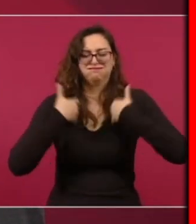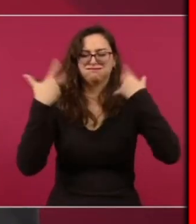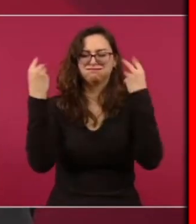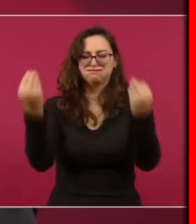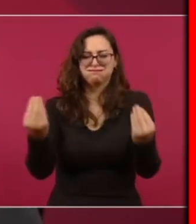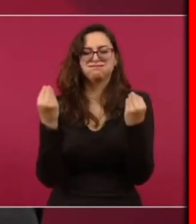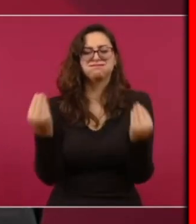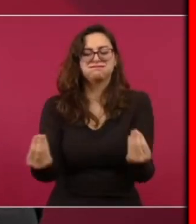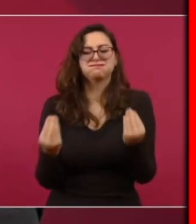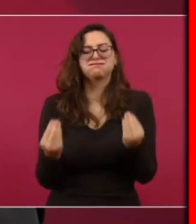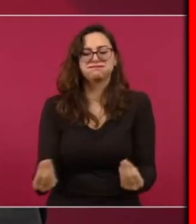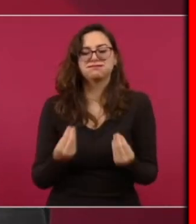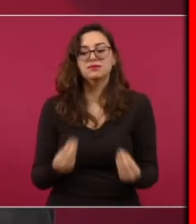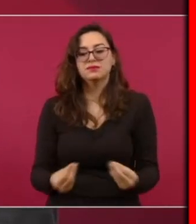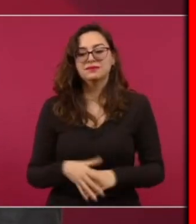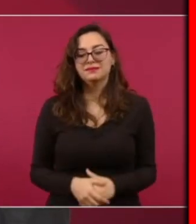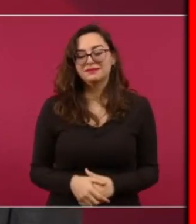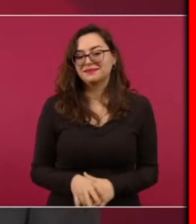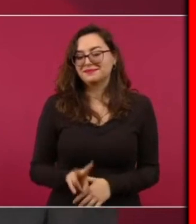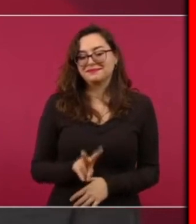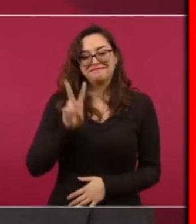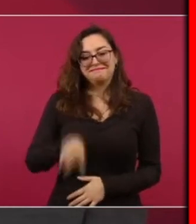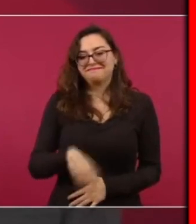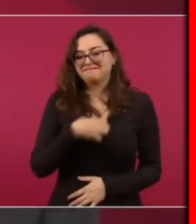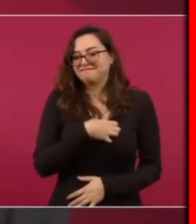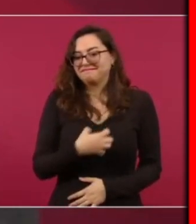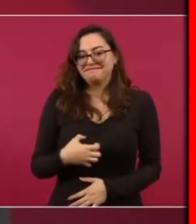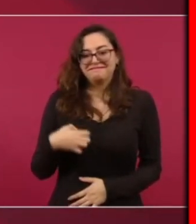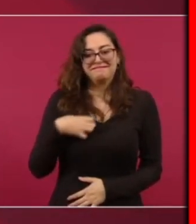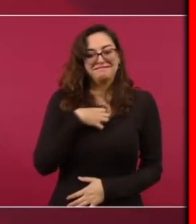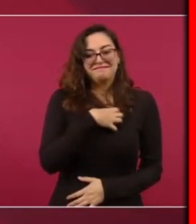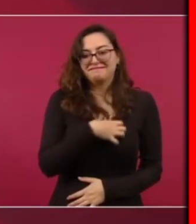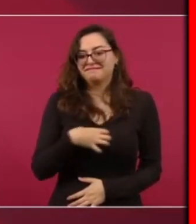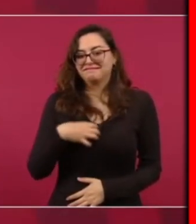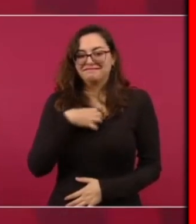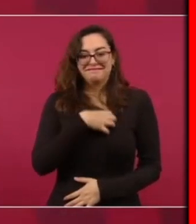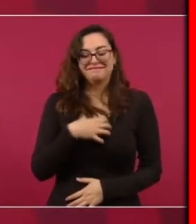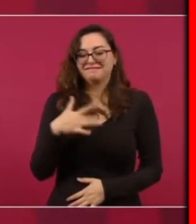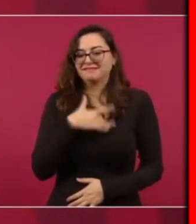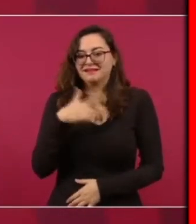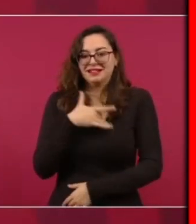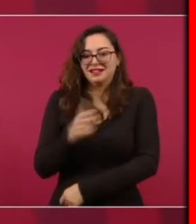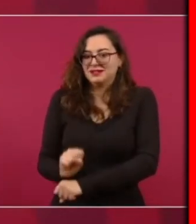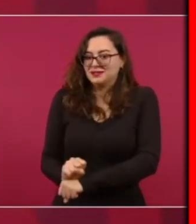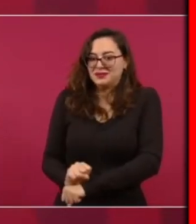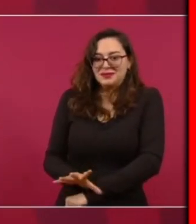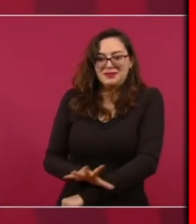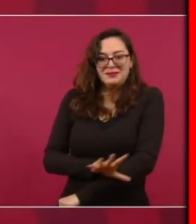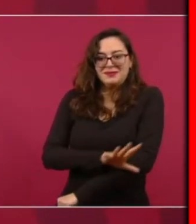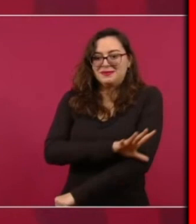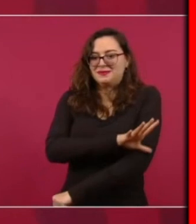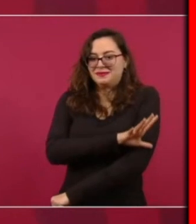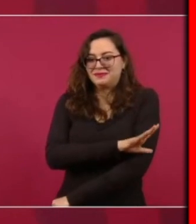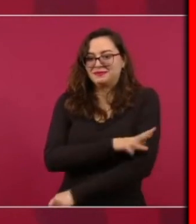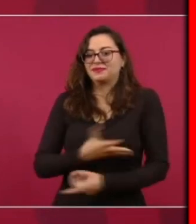Y eso Pues es Muy estimulante Porque